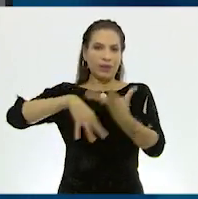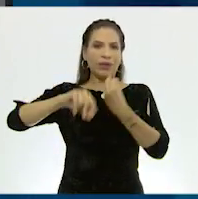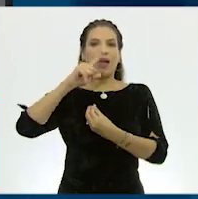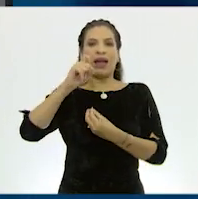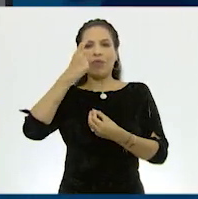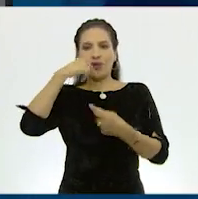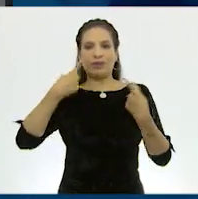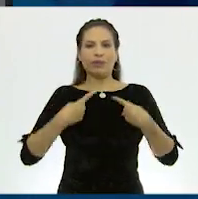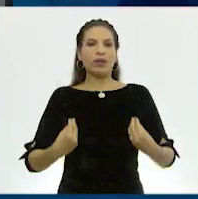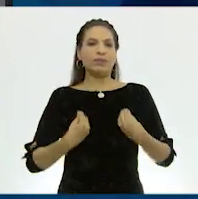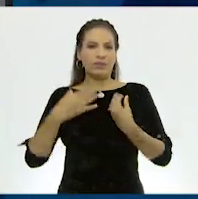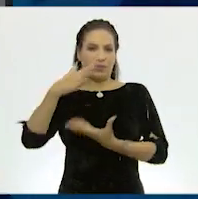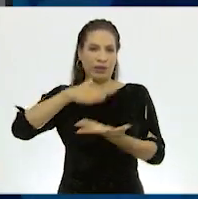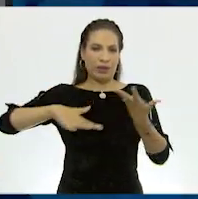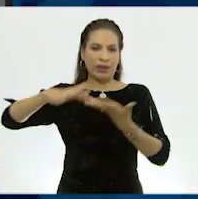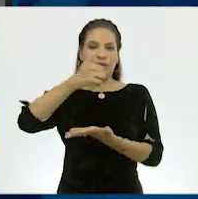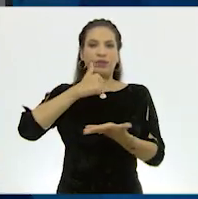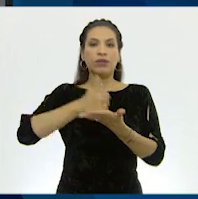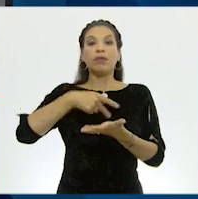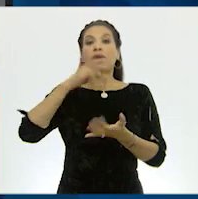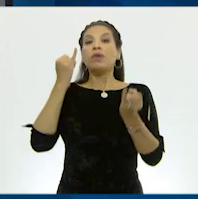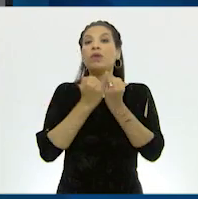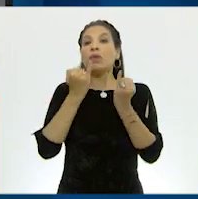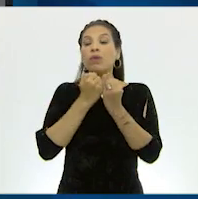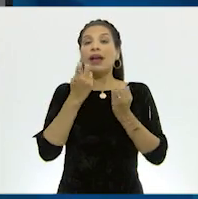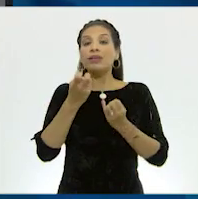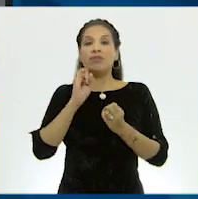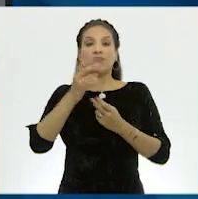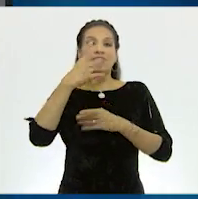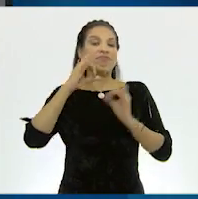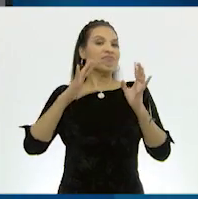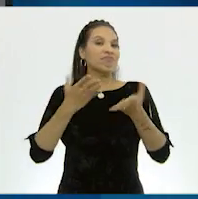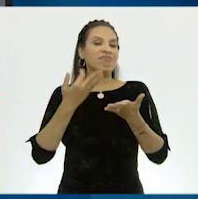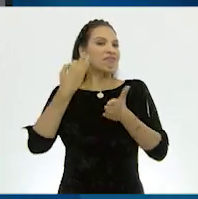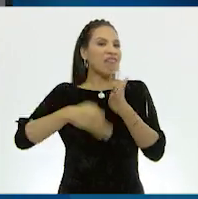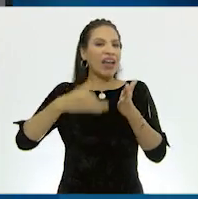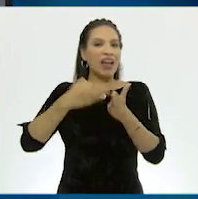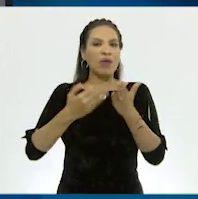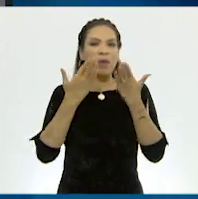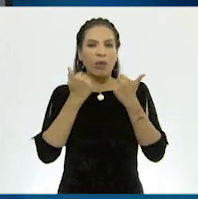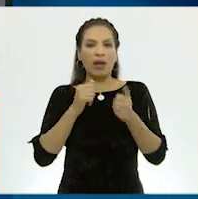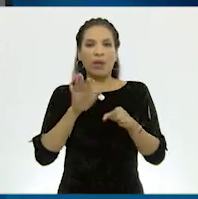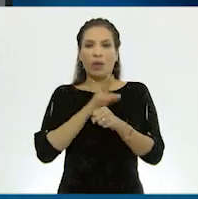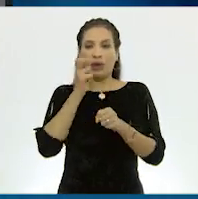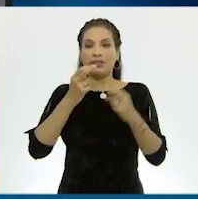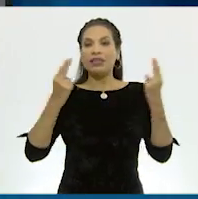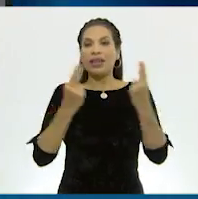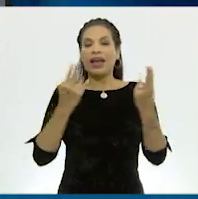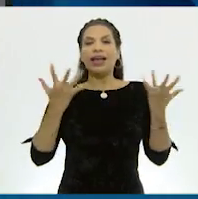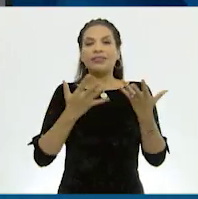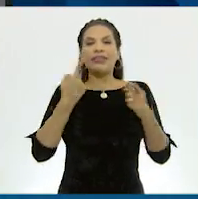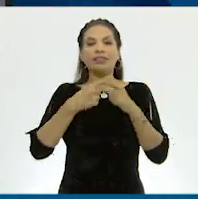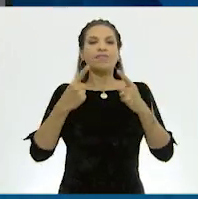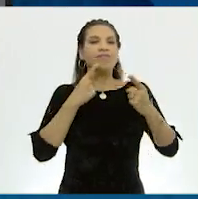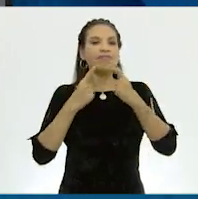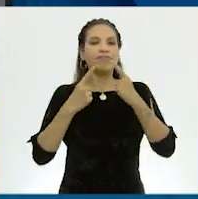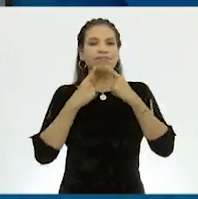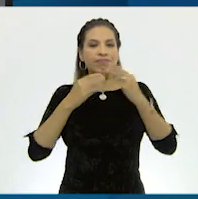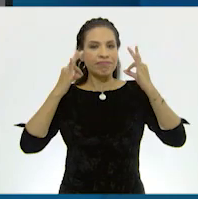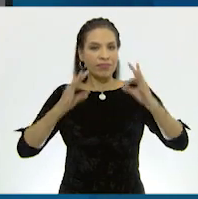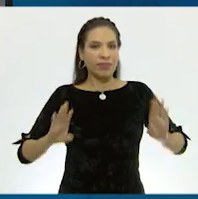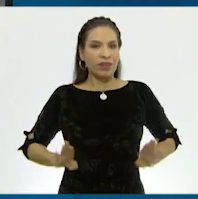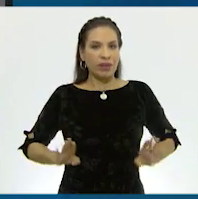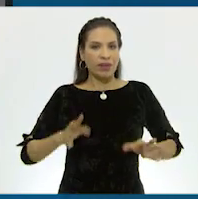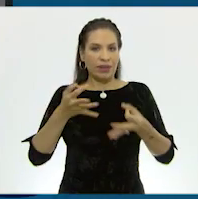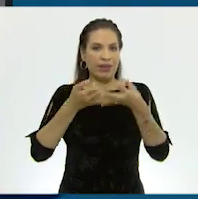potable a los habitantes Pero incluso así resulta insuficiente Es necesario realizar una planeación adecuada